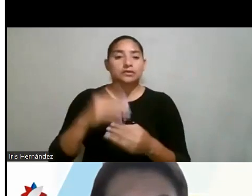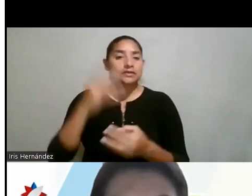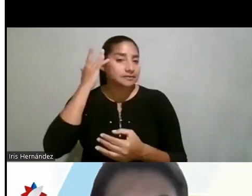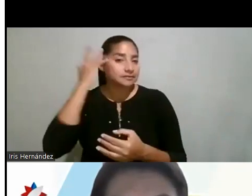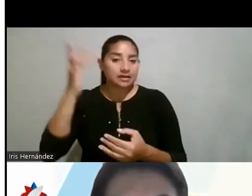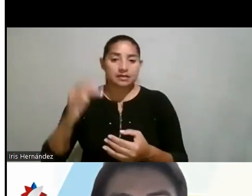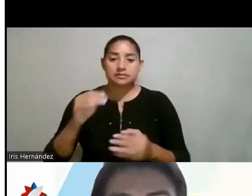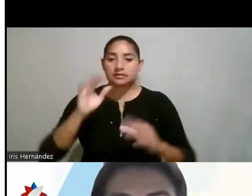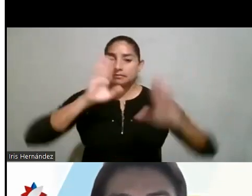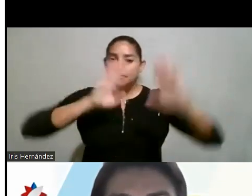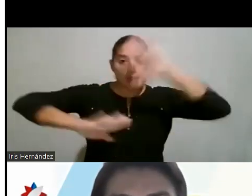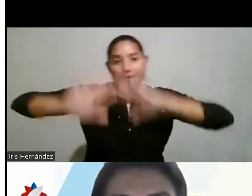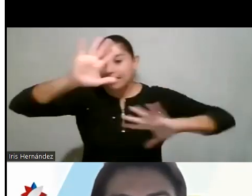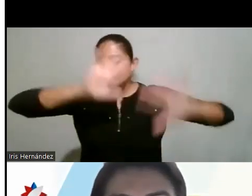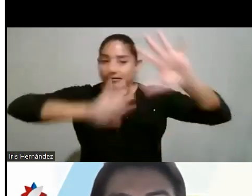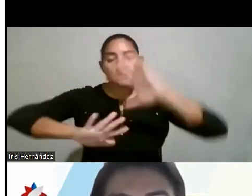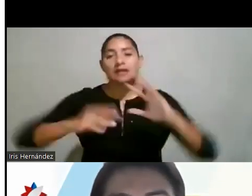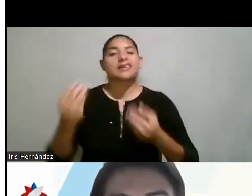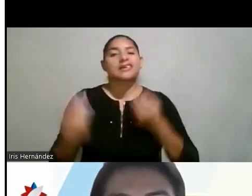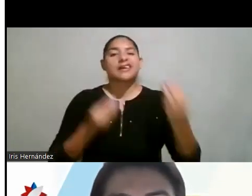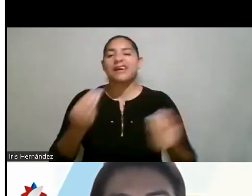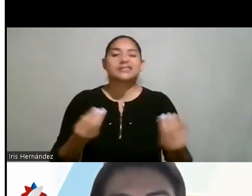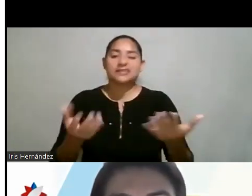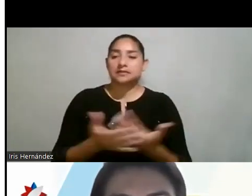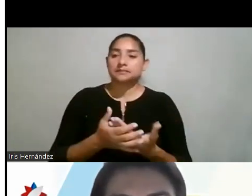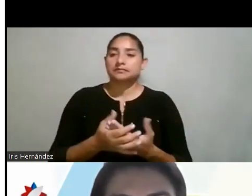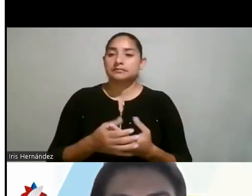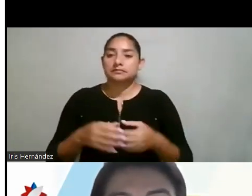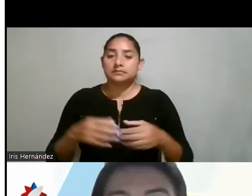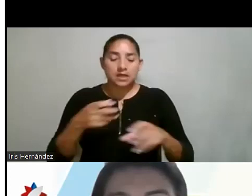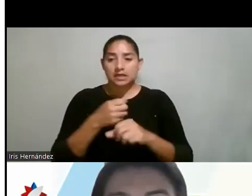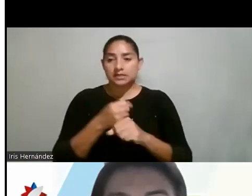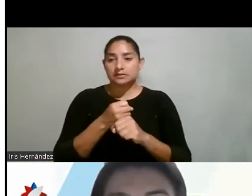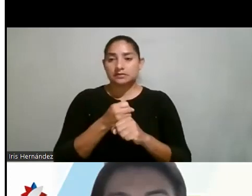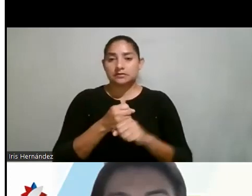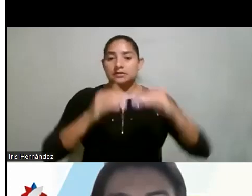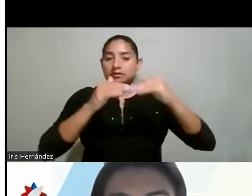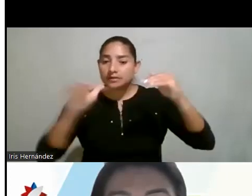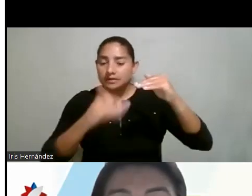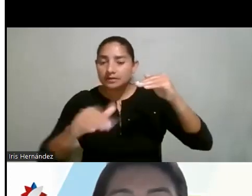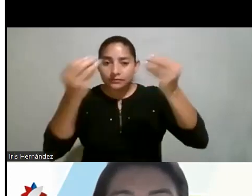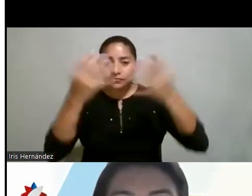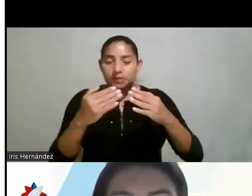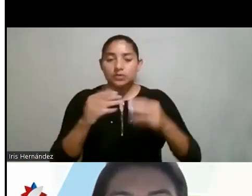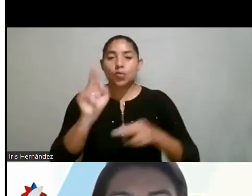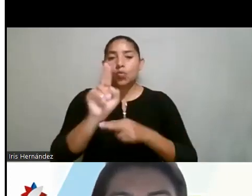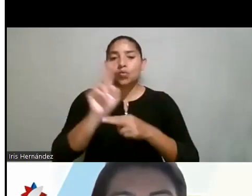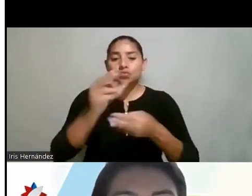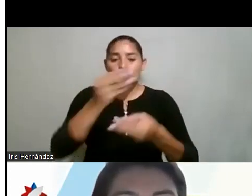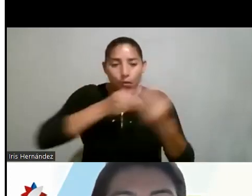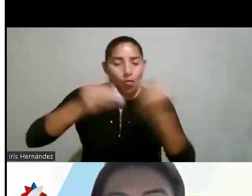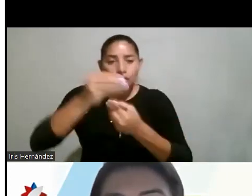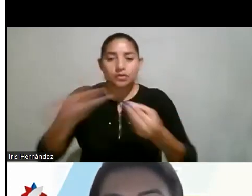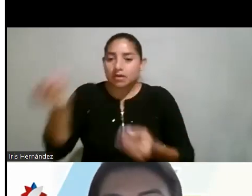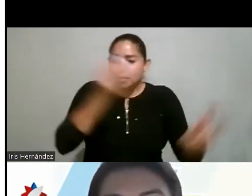artificial, entonces podríamos estar generando sesgos en el uso de productos. Y